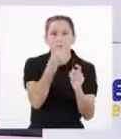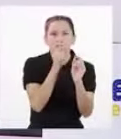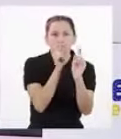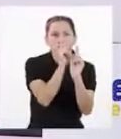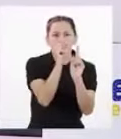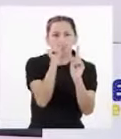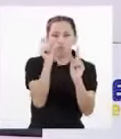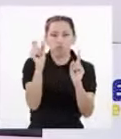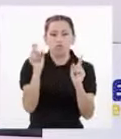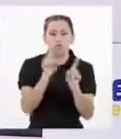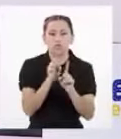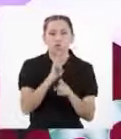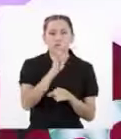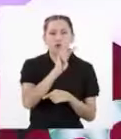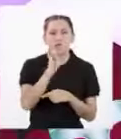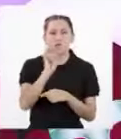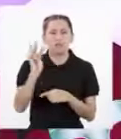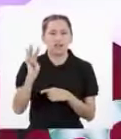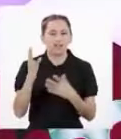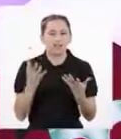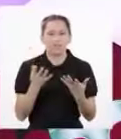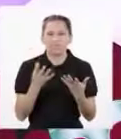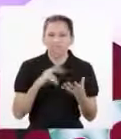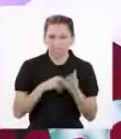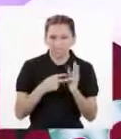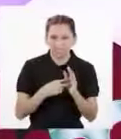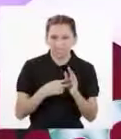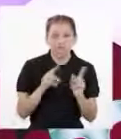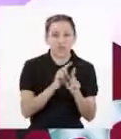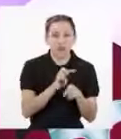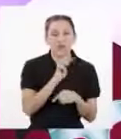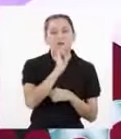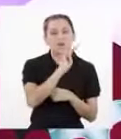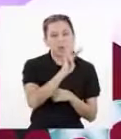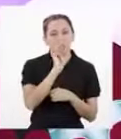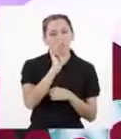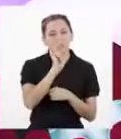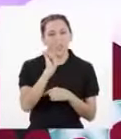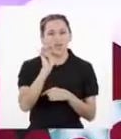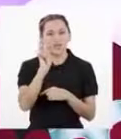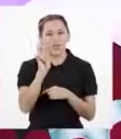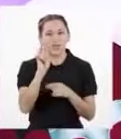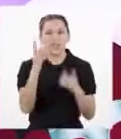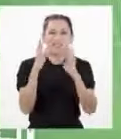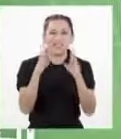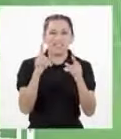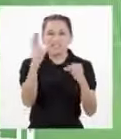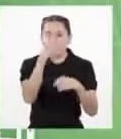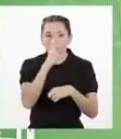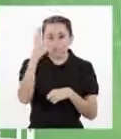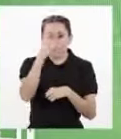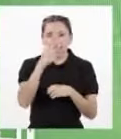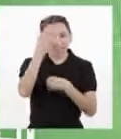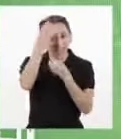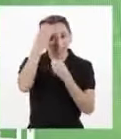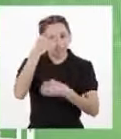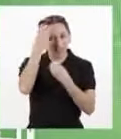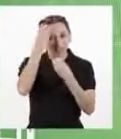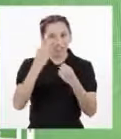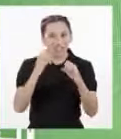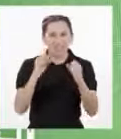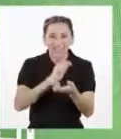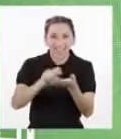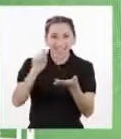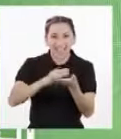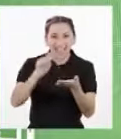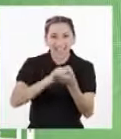a la non-wide web ¡Ah! La internet, donde buscamos información para hacer las tareas Creo que nuestro trabajo aquí